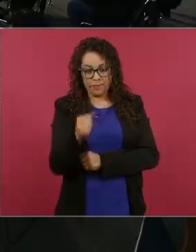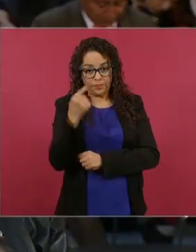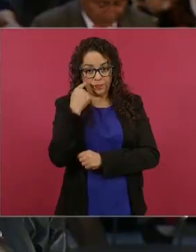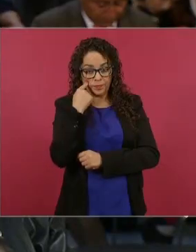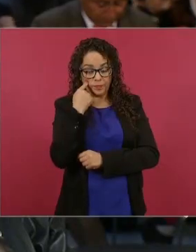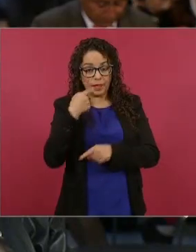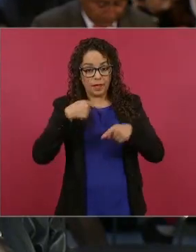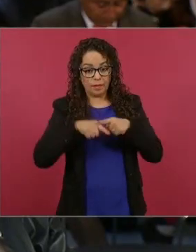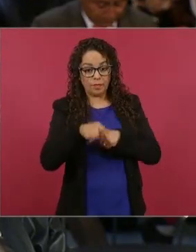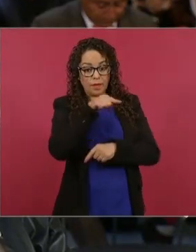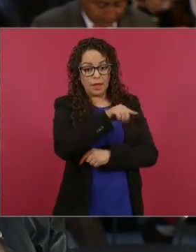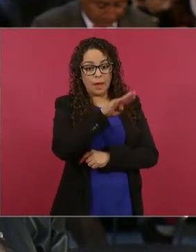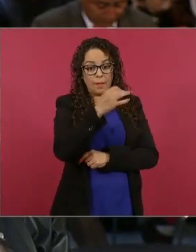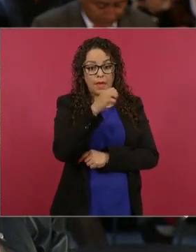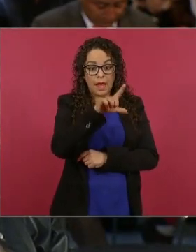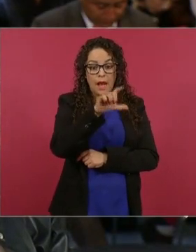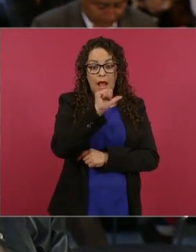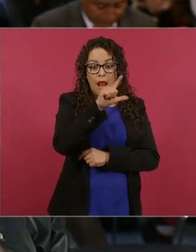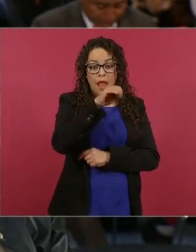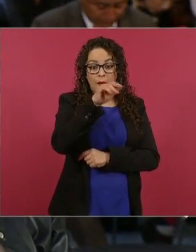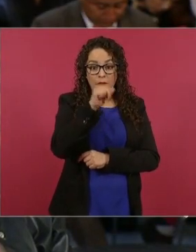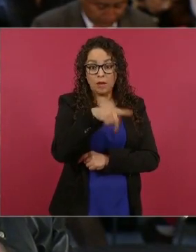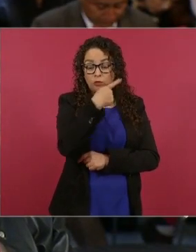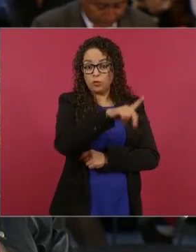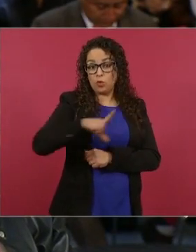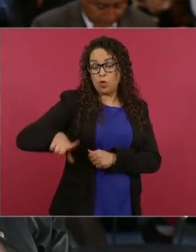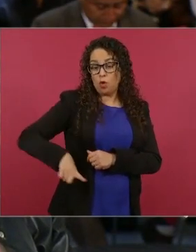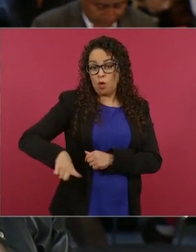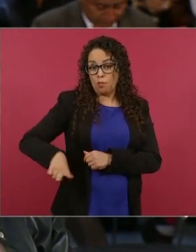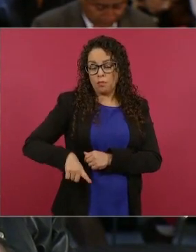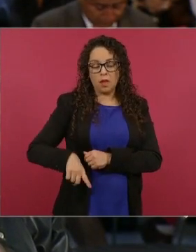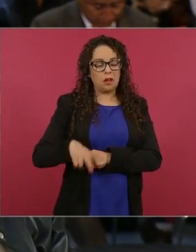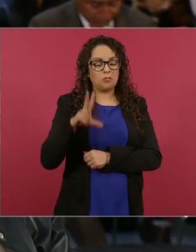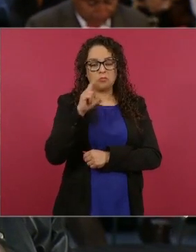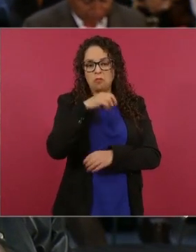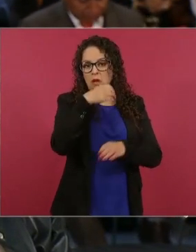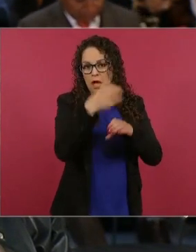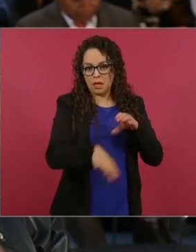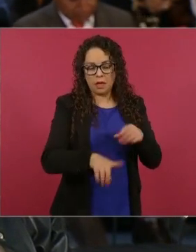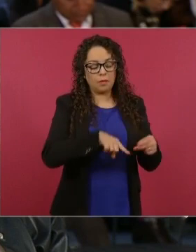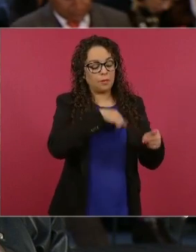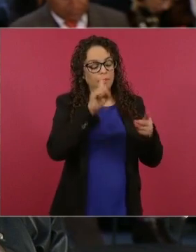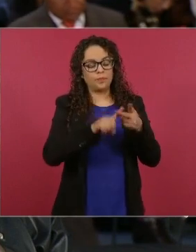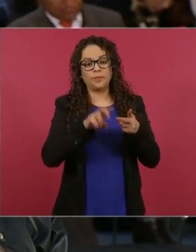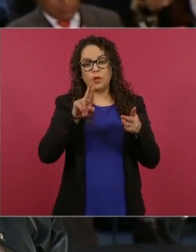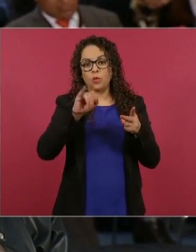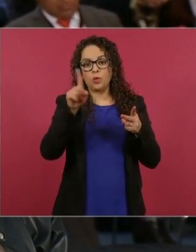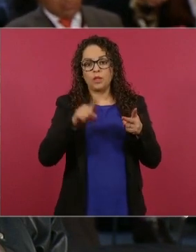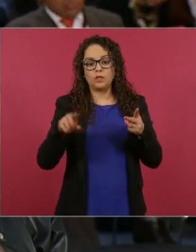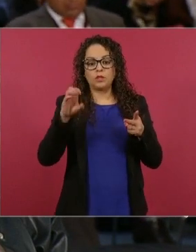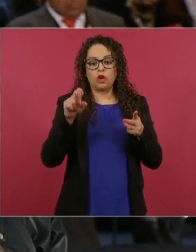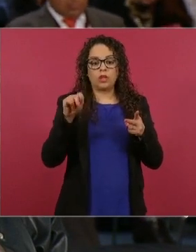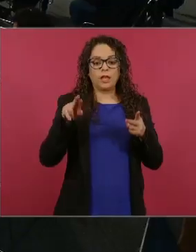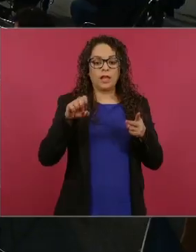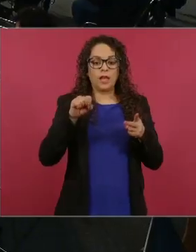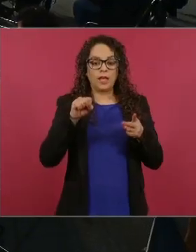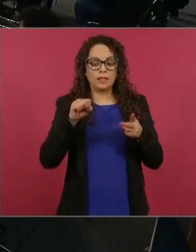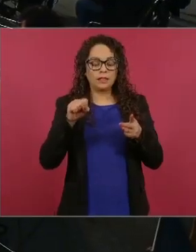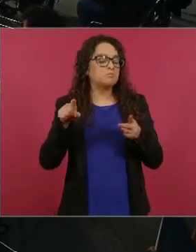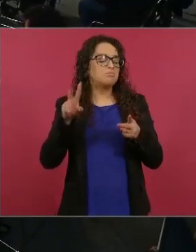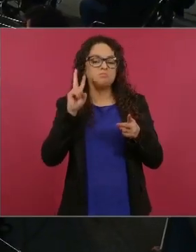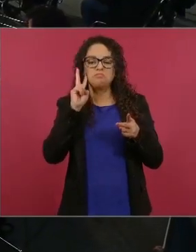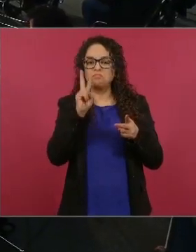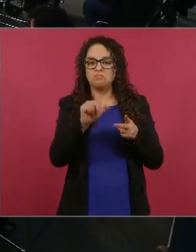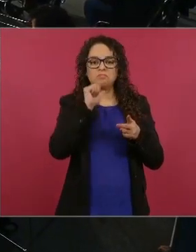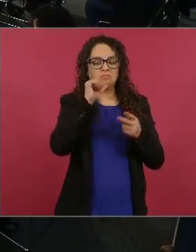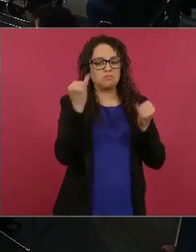cuyo gobierno dejó inconclusa la obra Ruiz Cortines la visitó frontera no visitó frontera